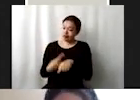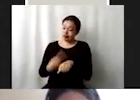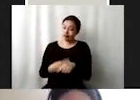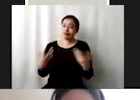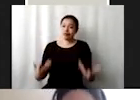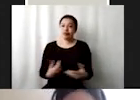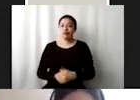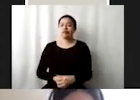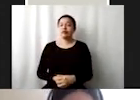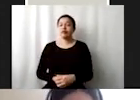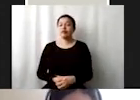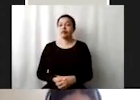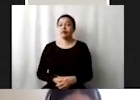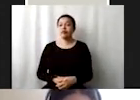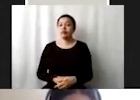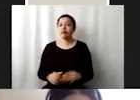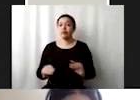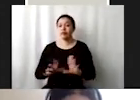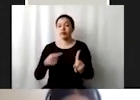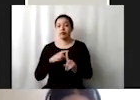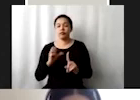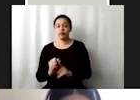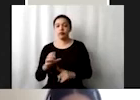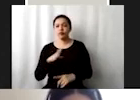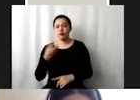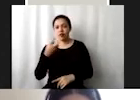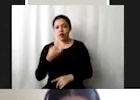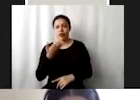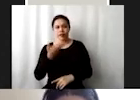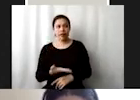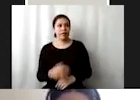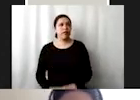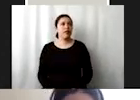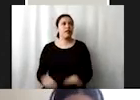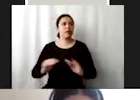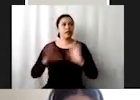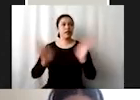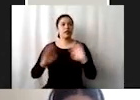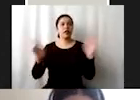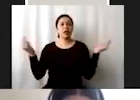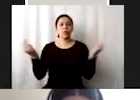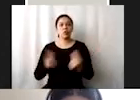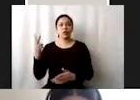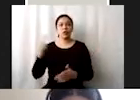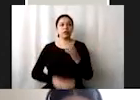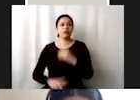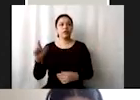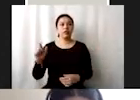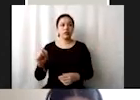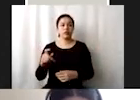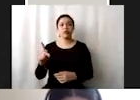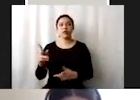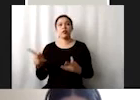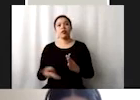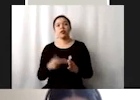es evidente la meta está ahí clara y era urgente para 2020 pero pues otra vez no